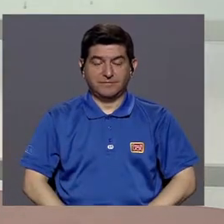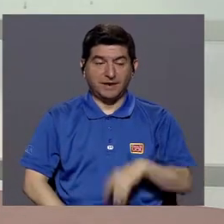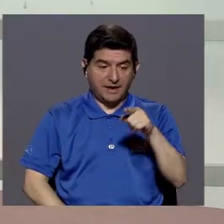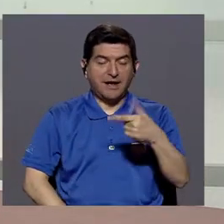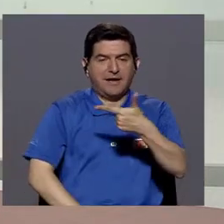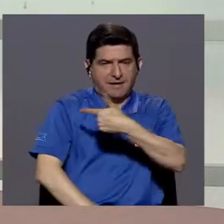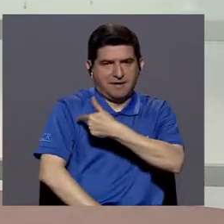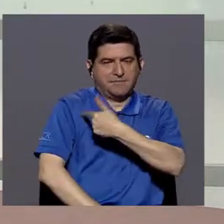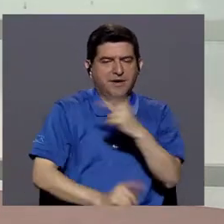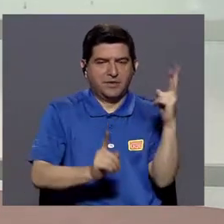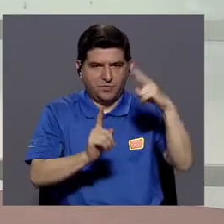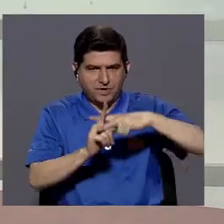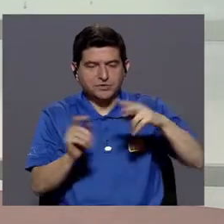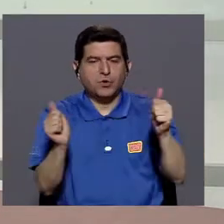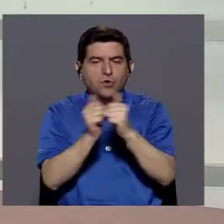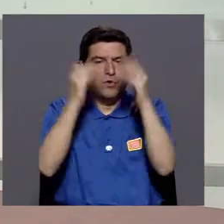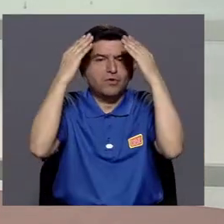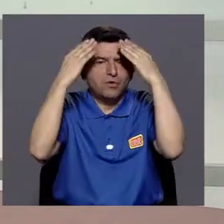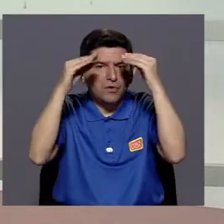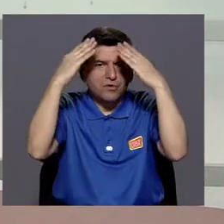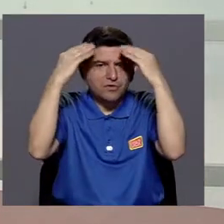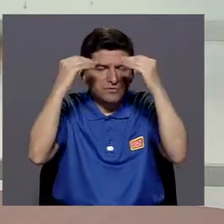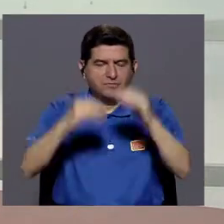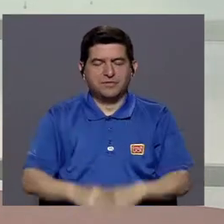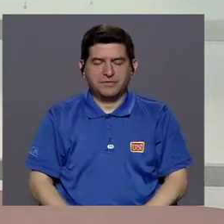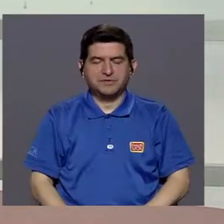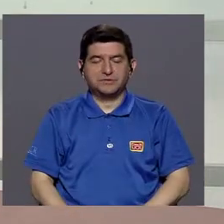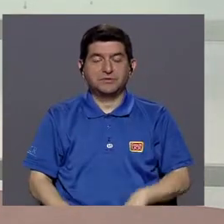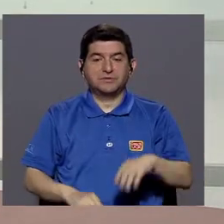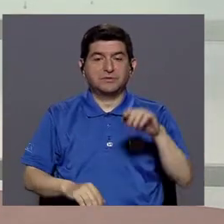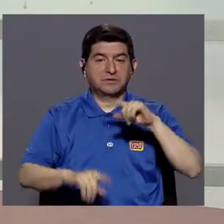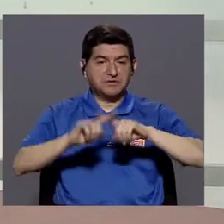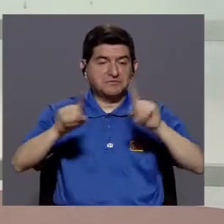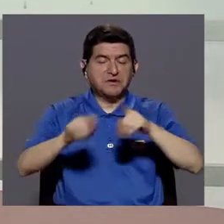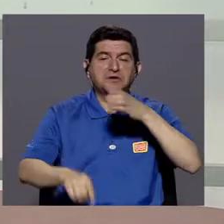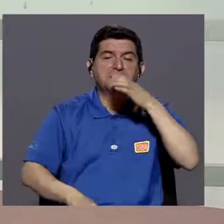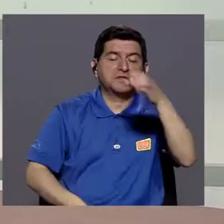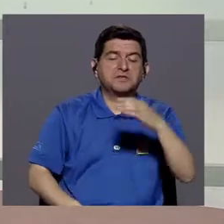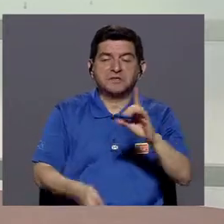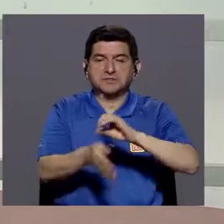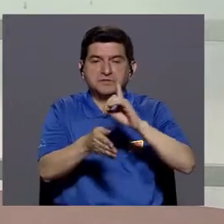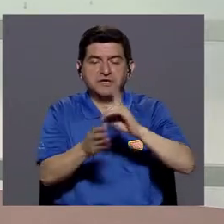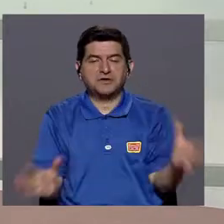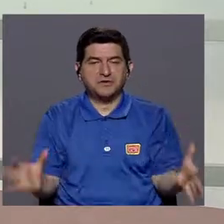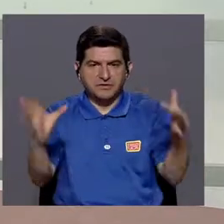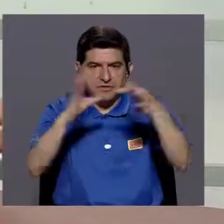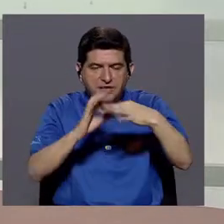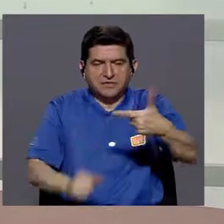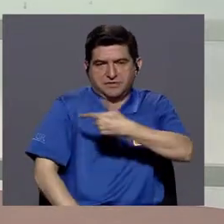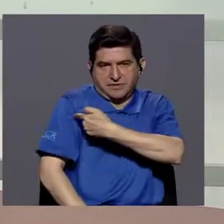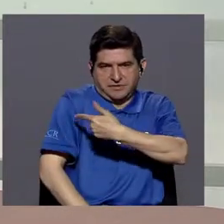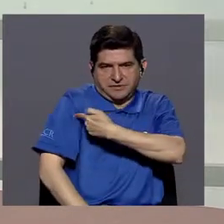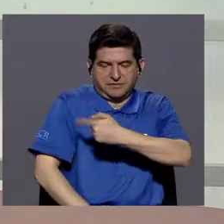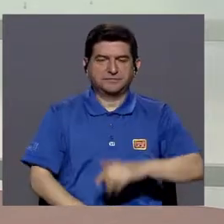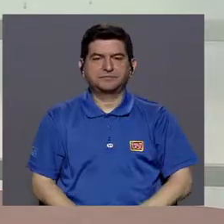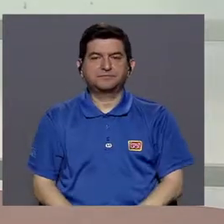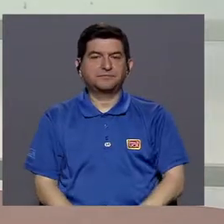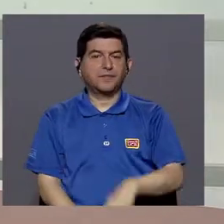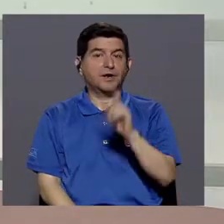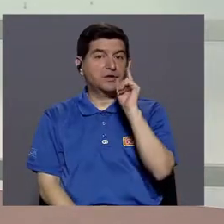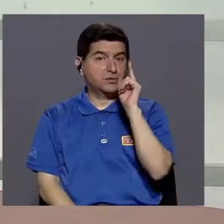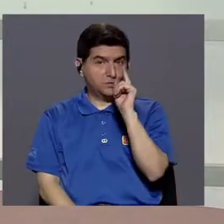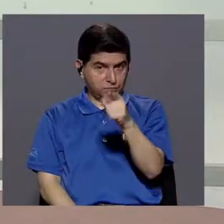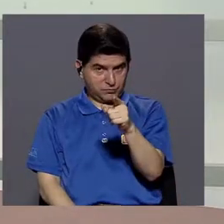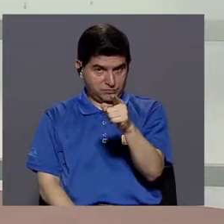alternativas para vacunarse y buscar la información que está disponible en los consejos médicos alrededor